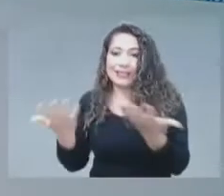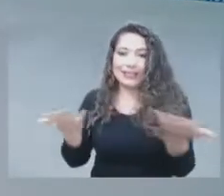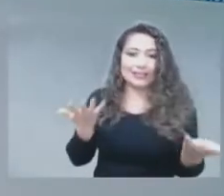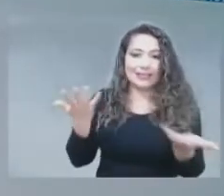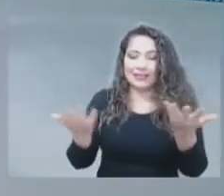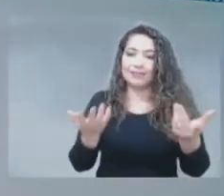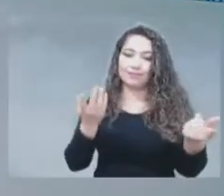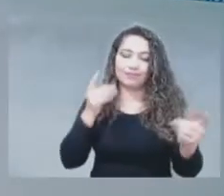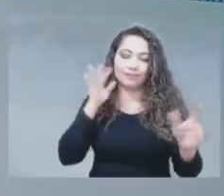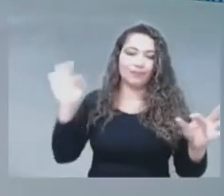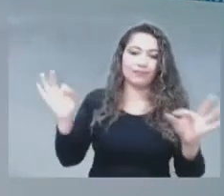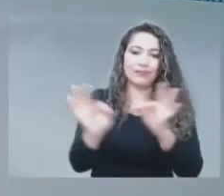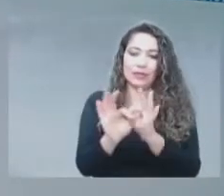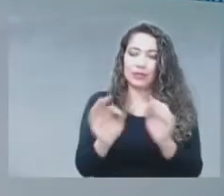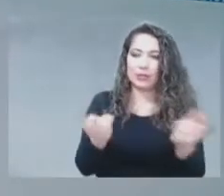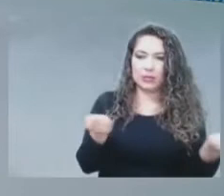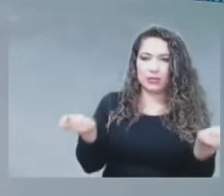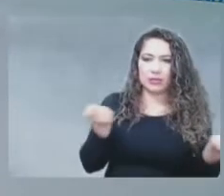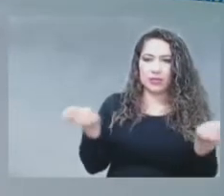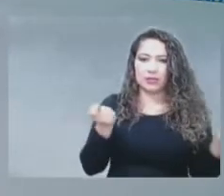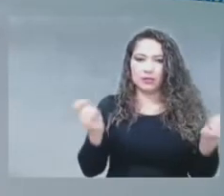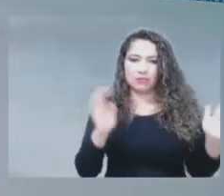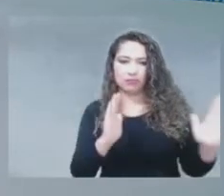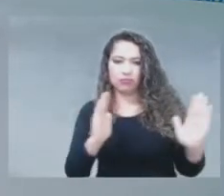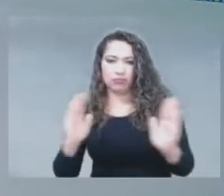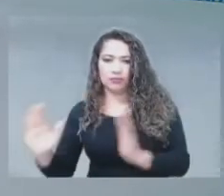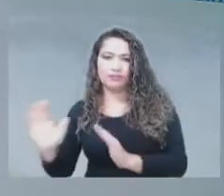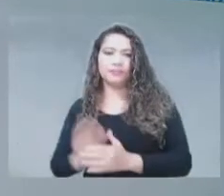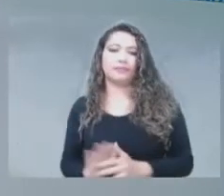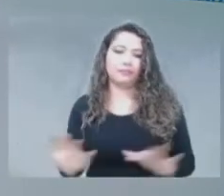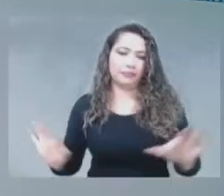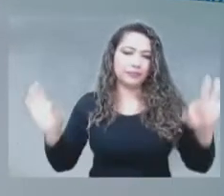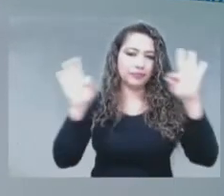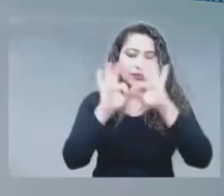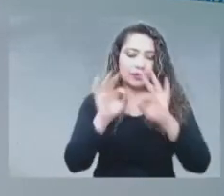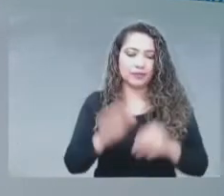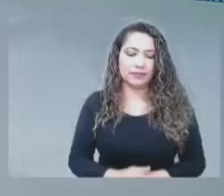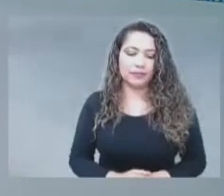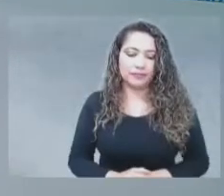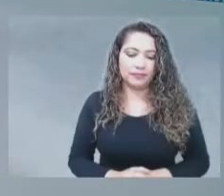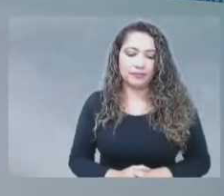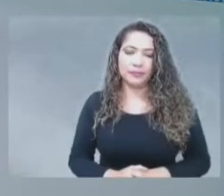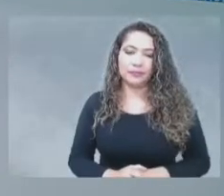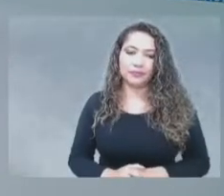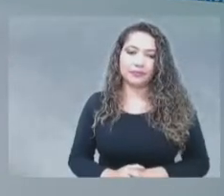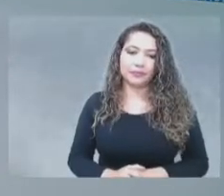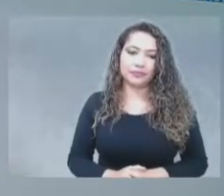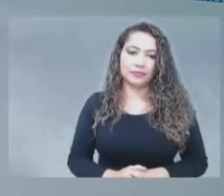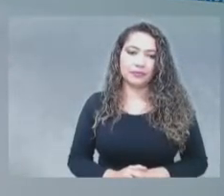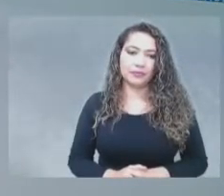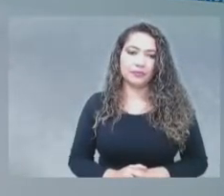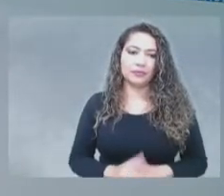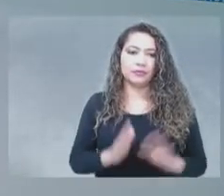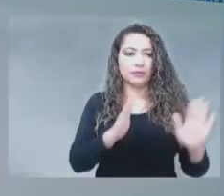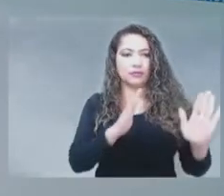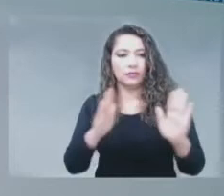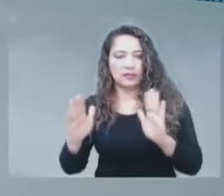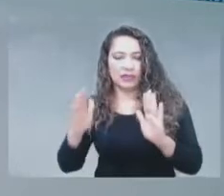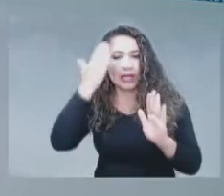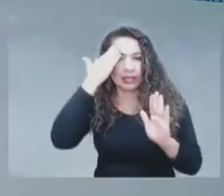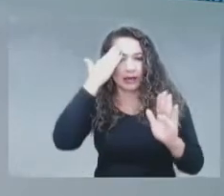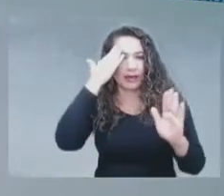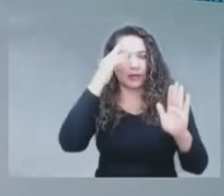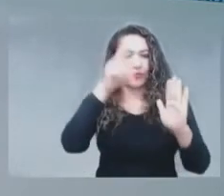simplificación regulatoria. Ahora bien, formulada la política que está vigente, entramos entonces